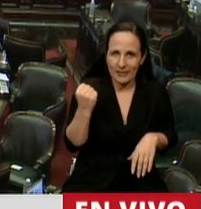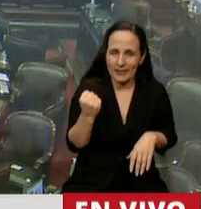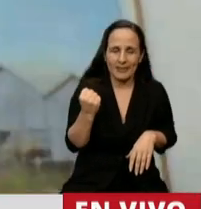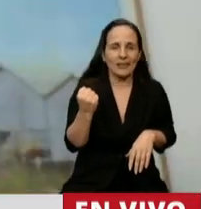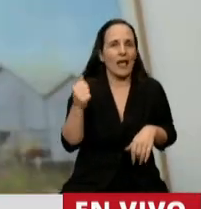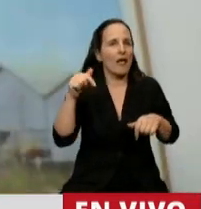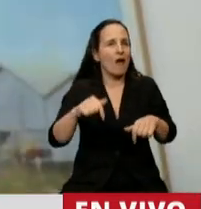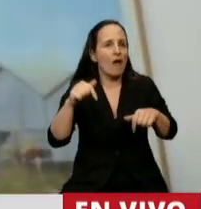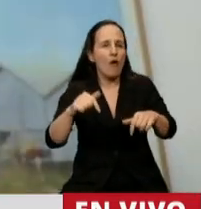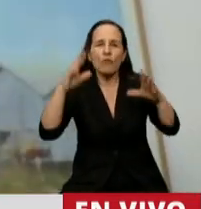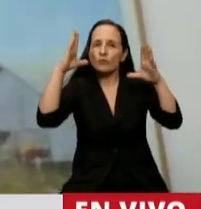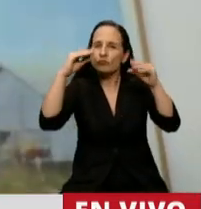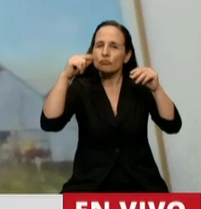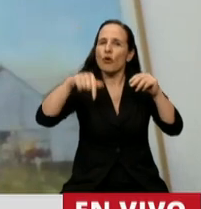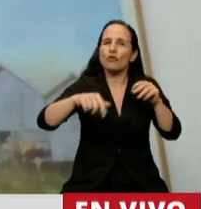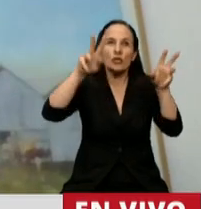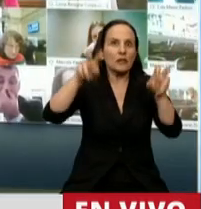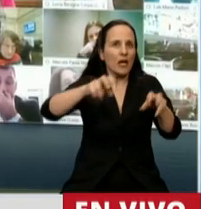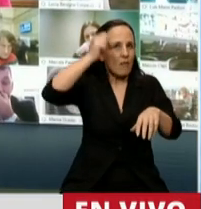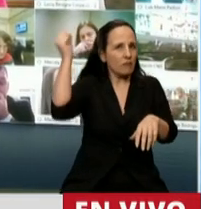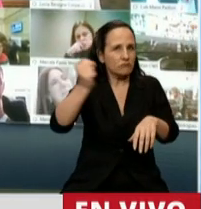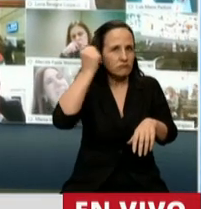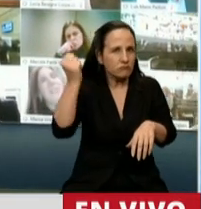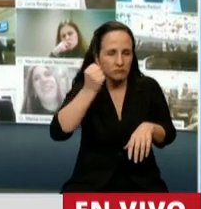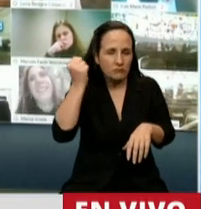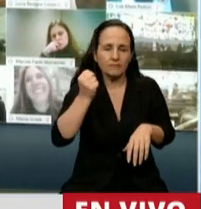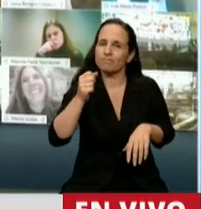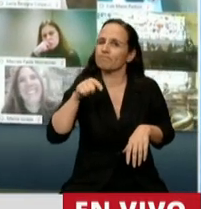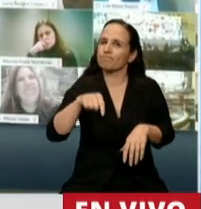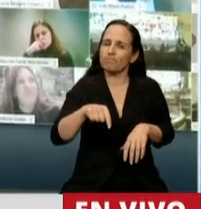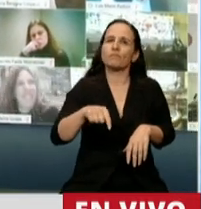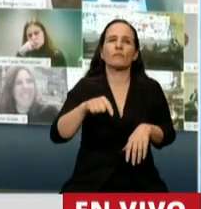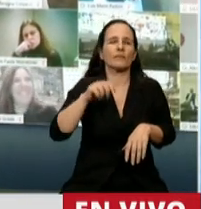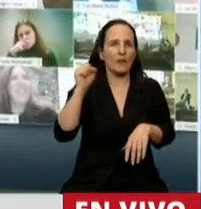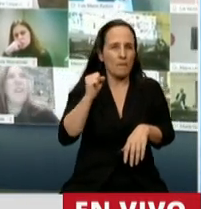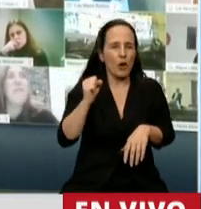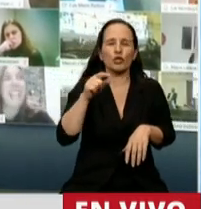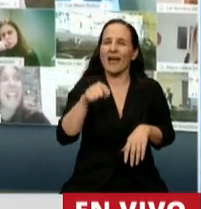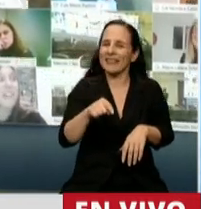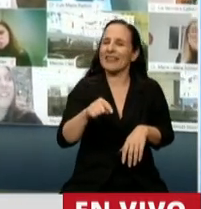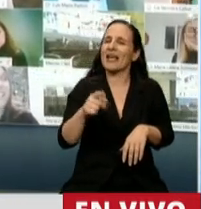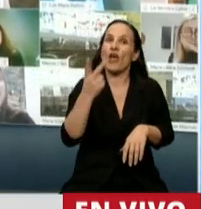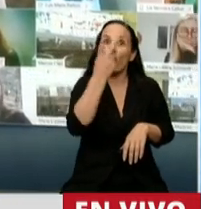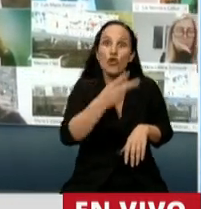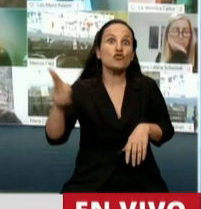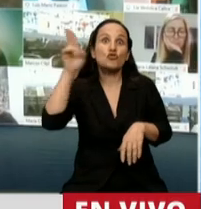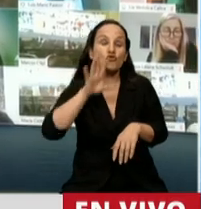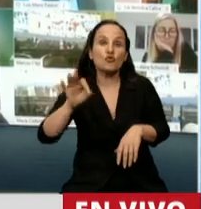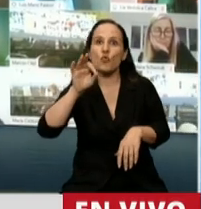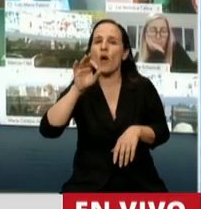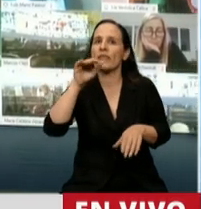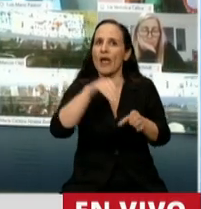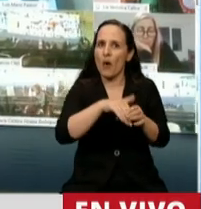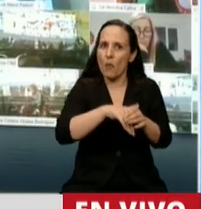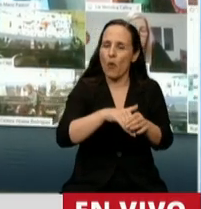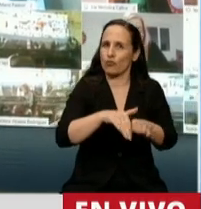estamos abordando temas trascendentes. Creo que hay que rescatar esos 250 votos que se